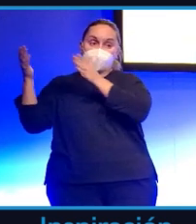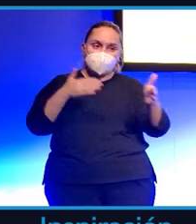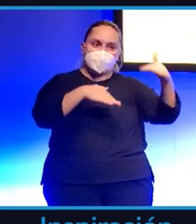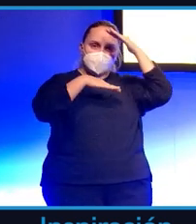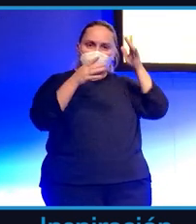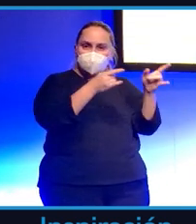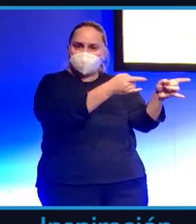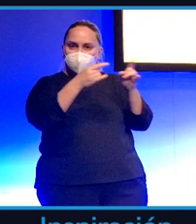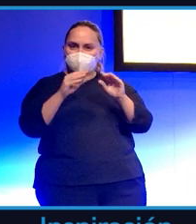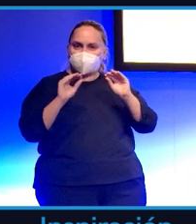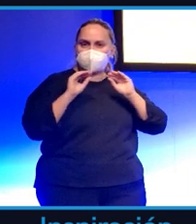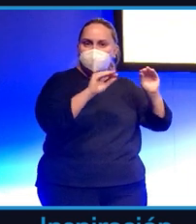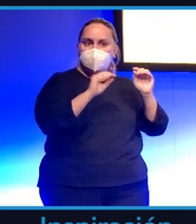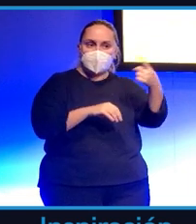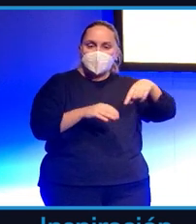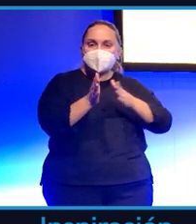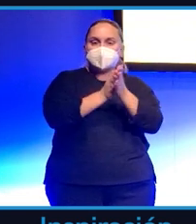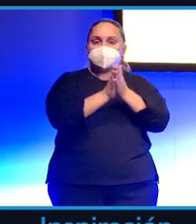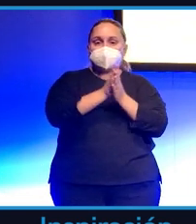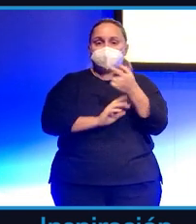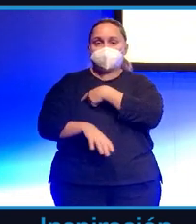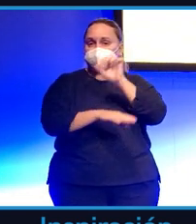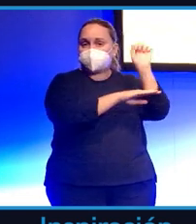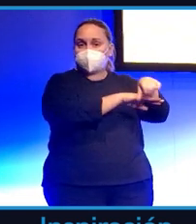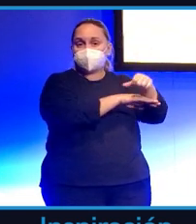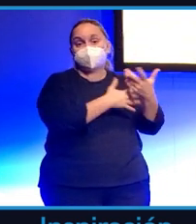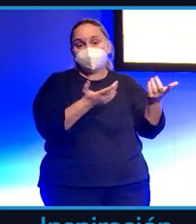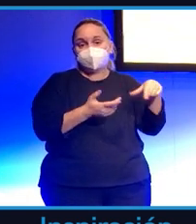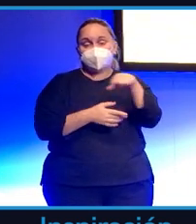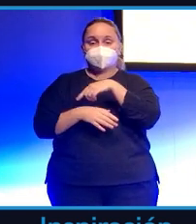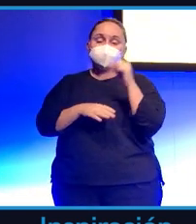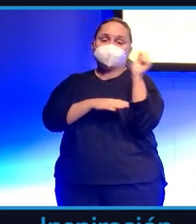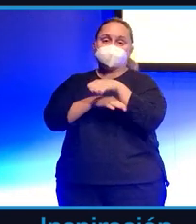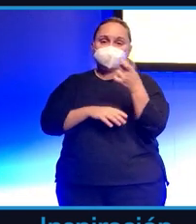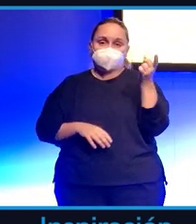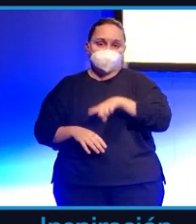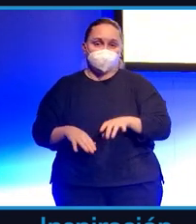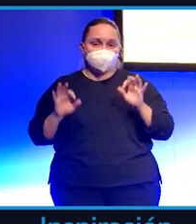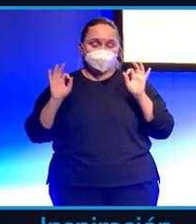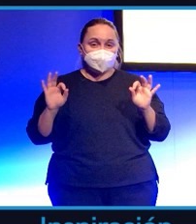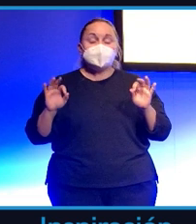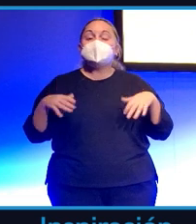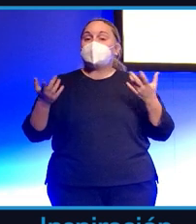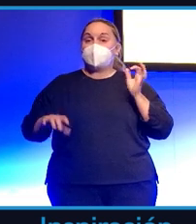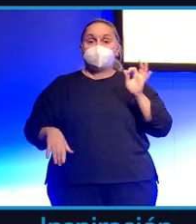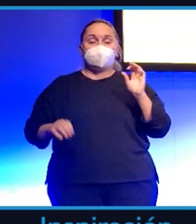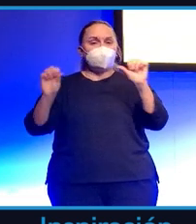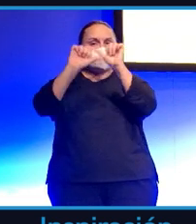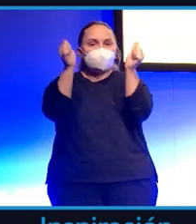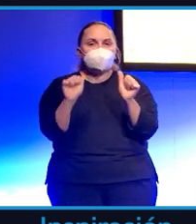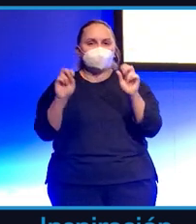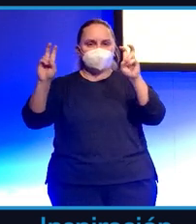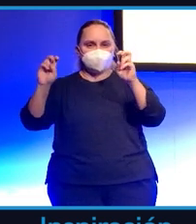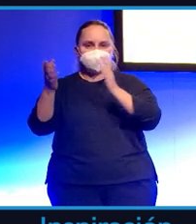nuevas inquietudes de consumidor. Lo que sí es verdad es que son nuevos formatos,